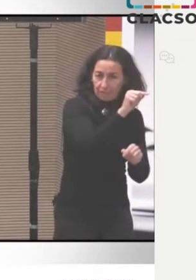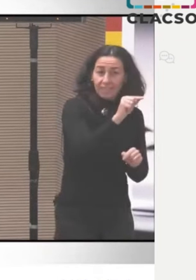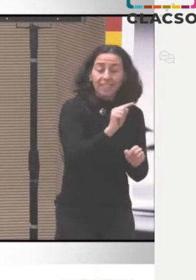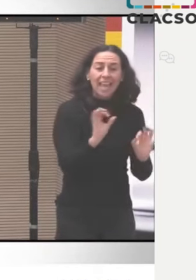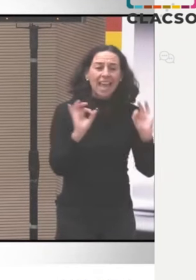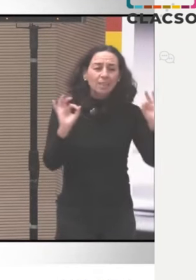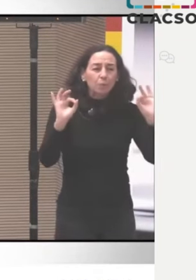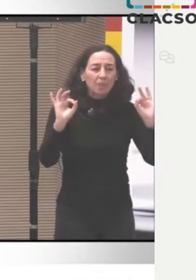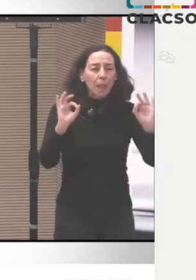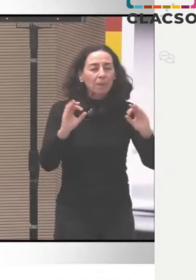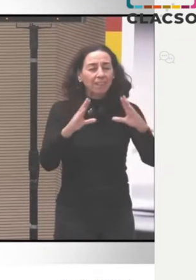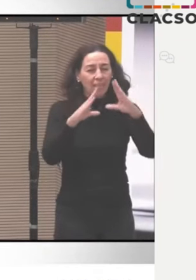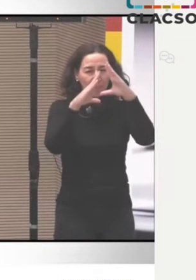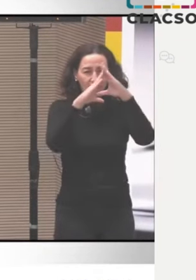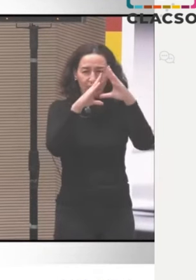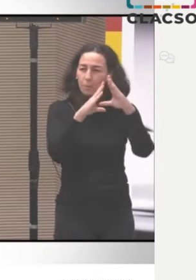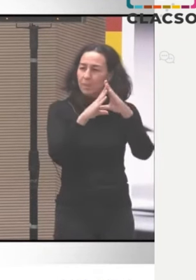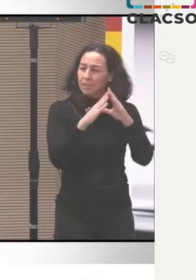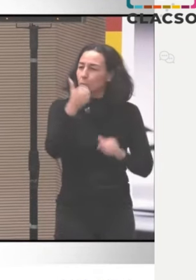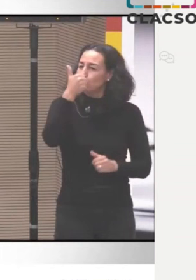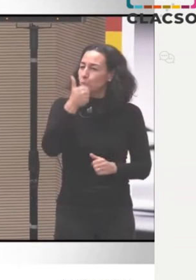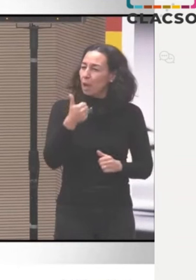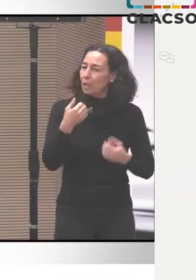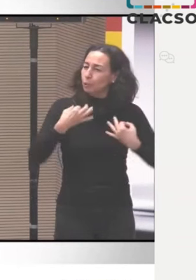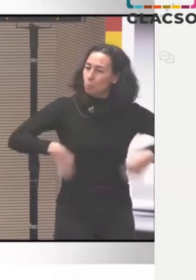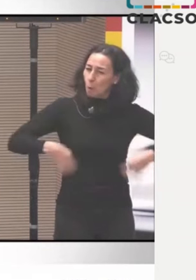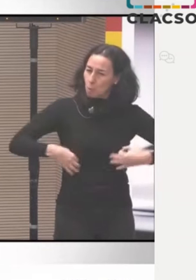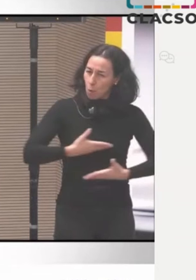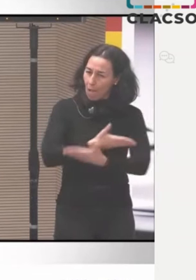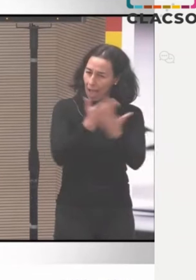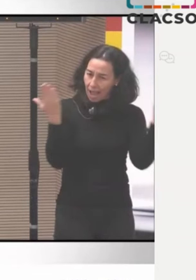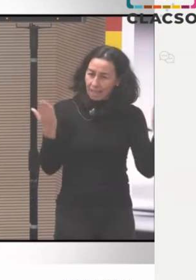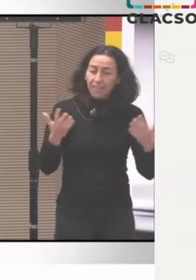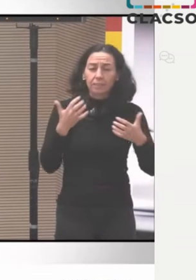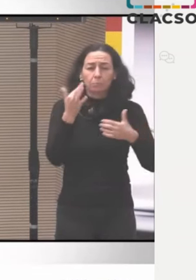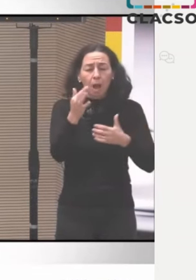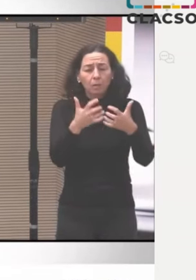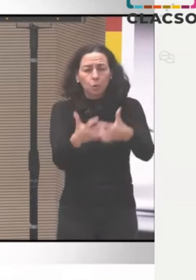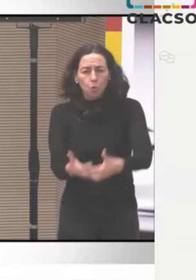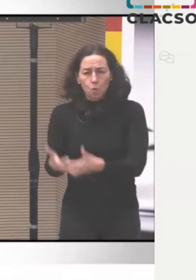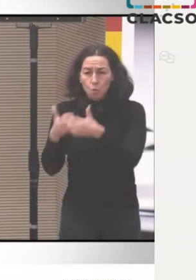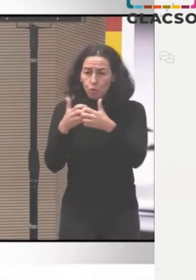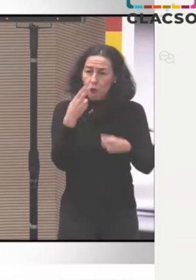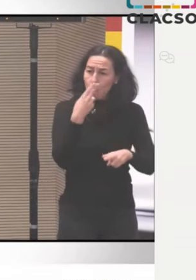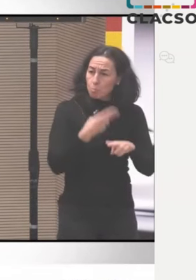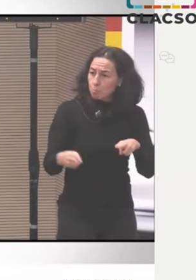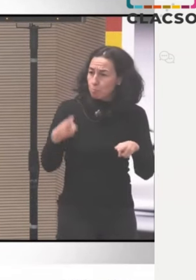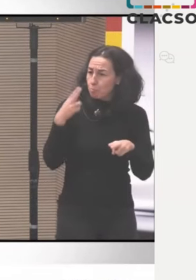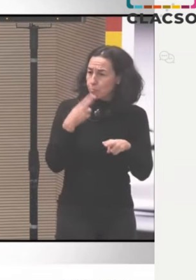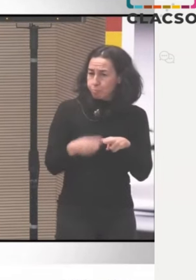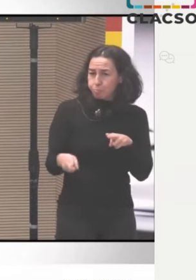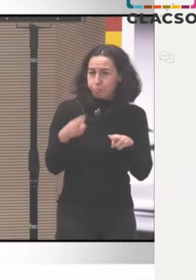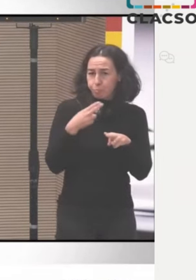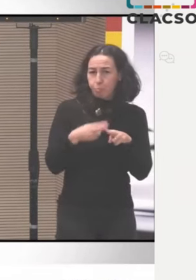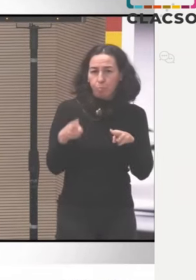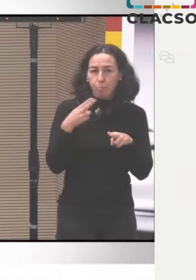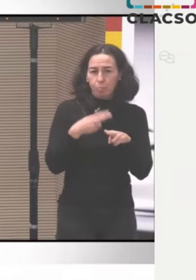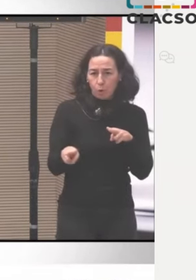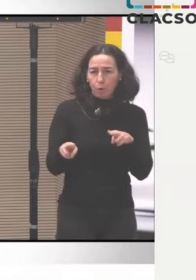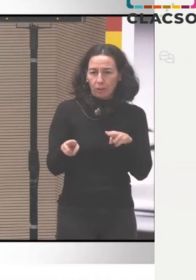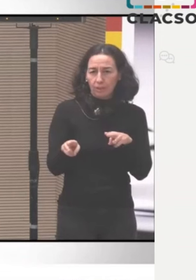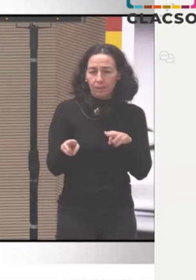pensamos que el contexto de nuestra región latinoamericana ha sido un contexto de